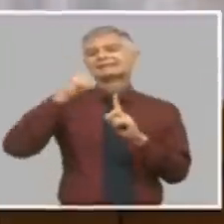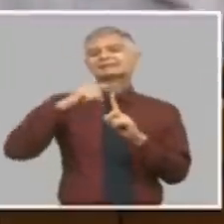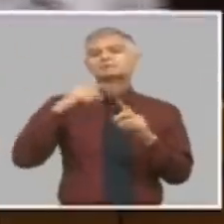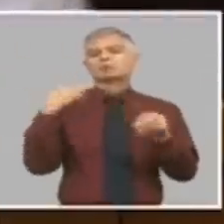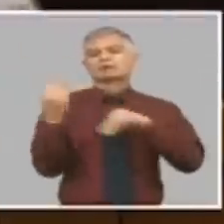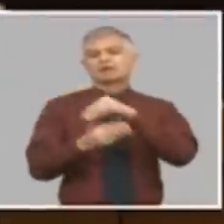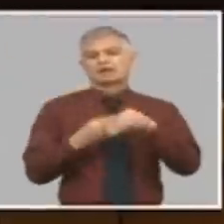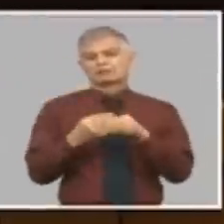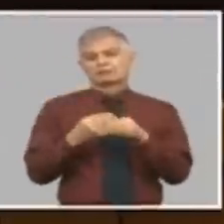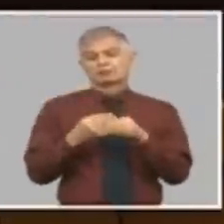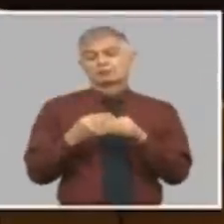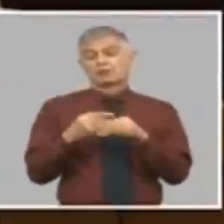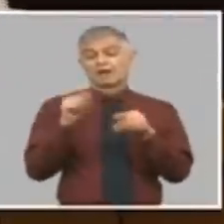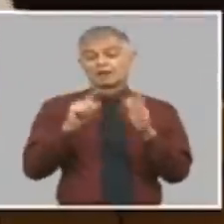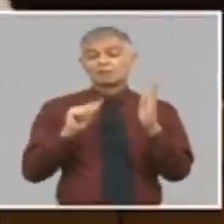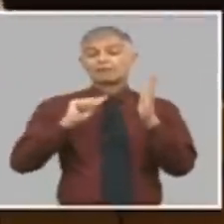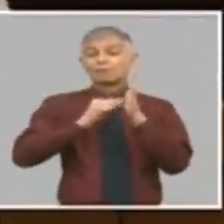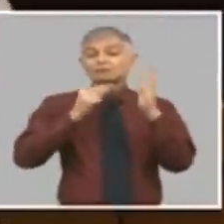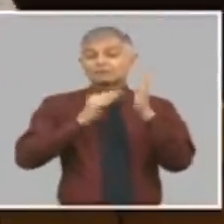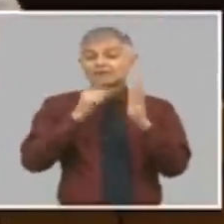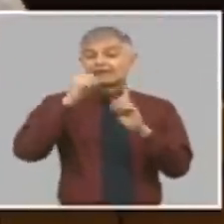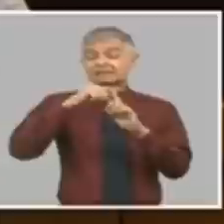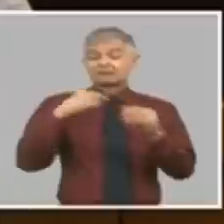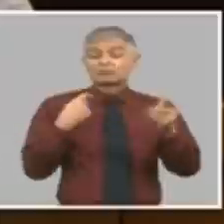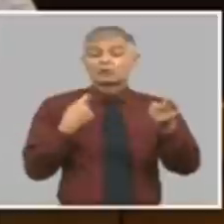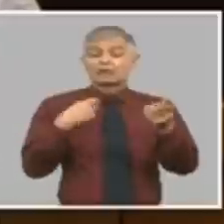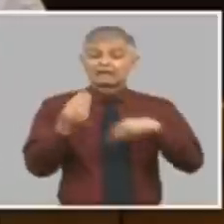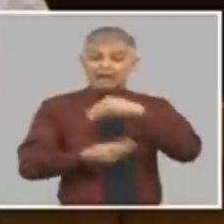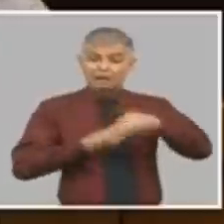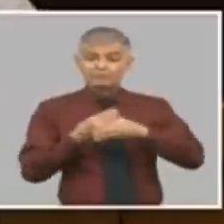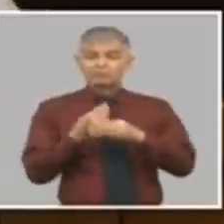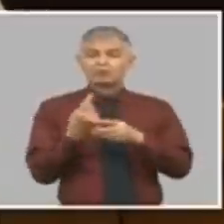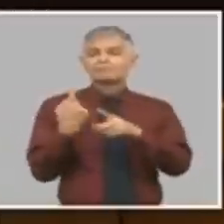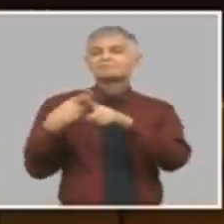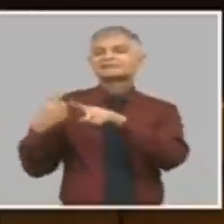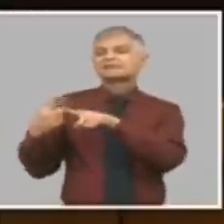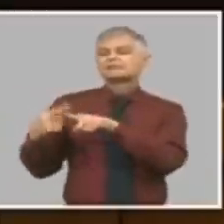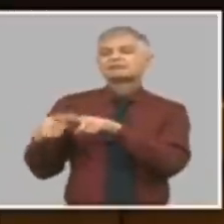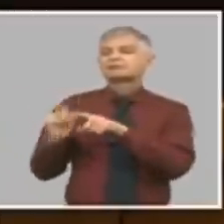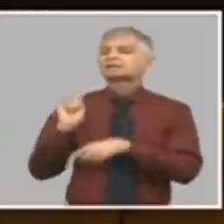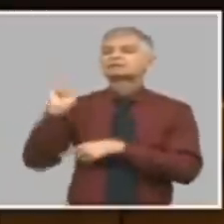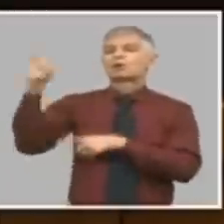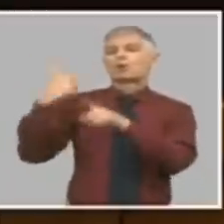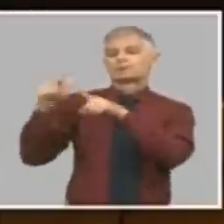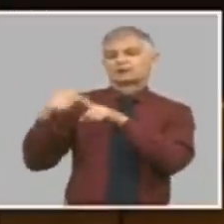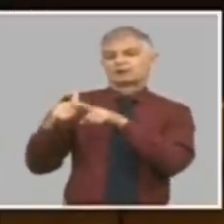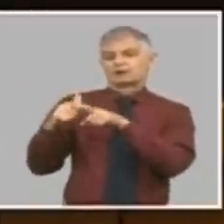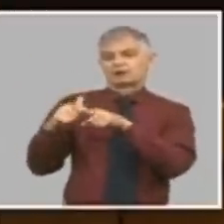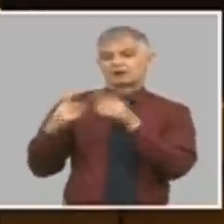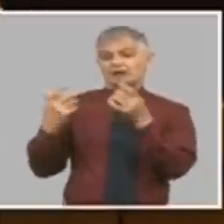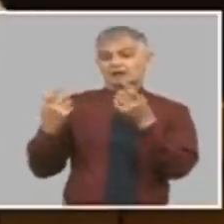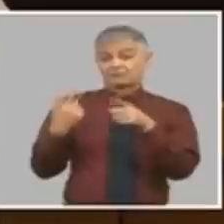materias primas importadas las materias primas nacionales formarían precio por diez